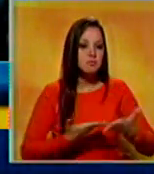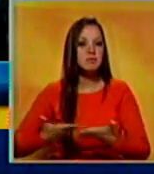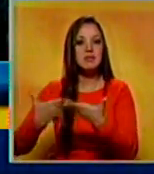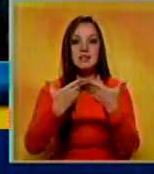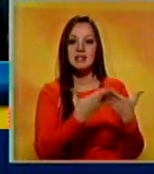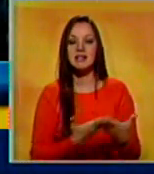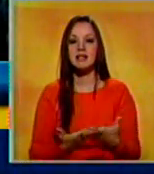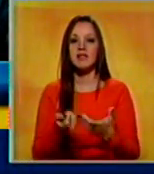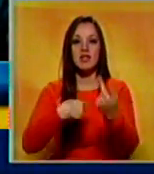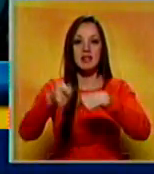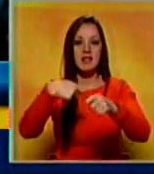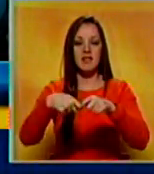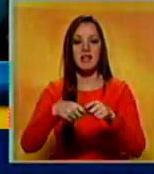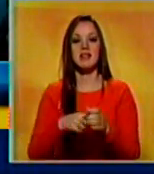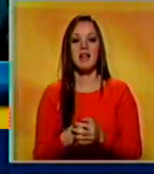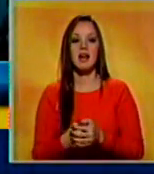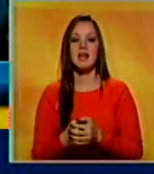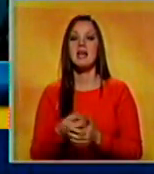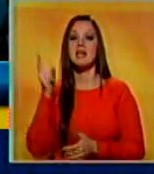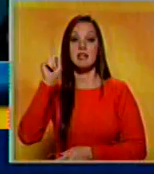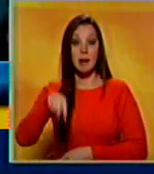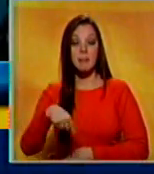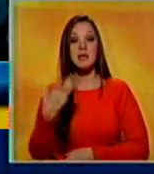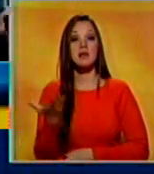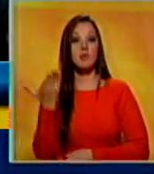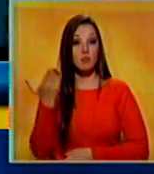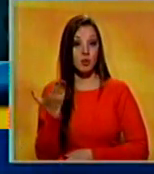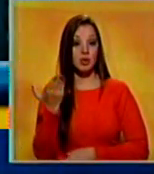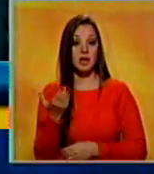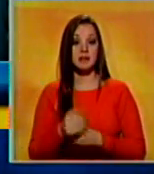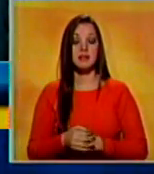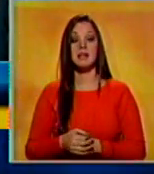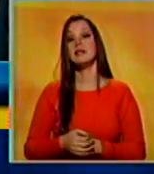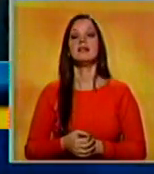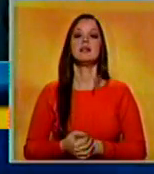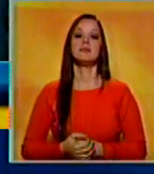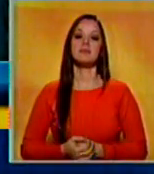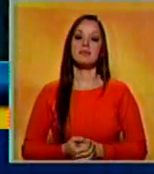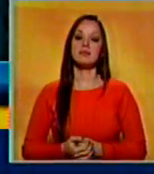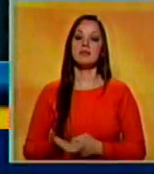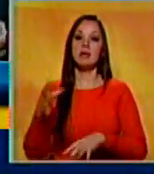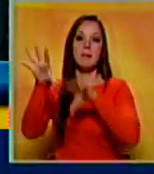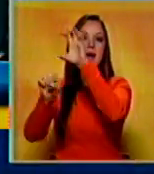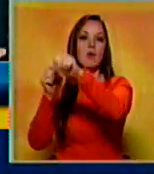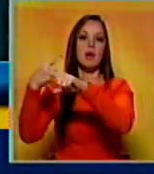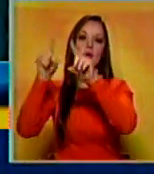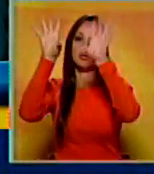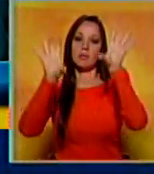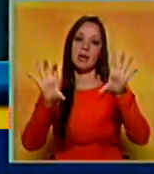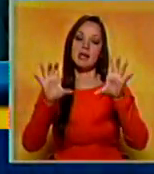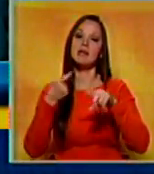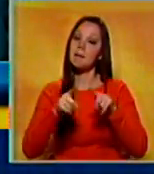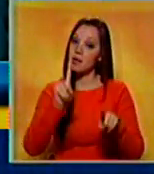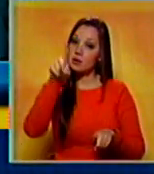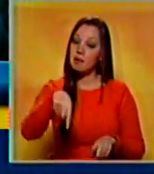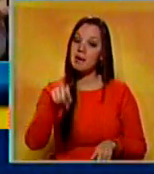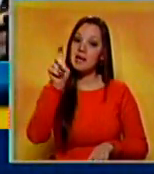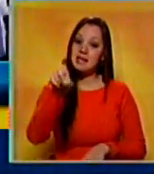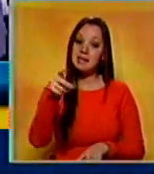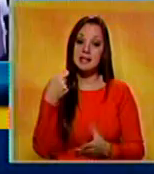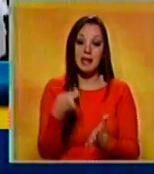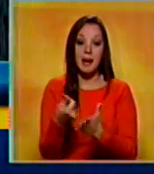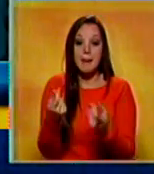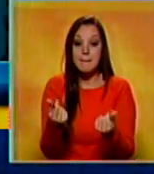El tema de los trámites de ayer es muy importante, porque es que se reducen los trámites para importaciones, pero necesitan la liquidez y los